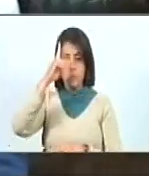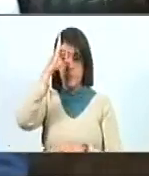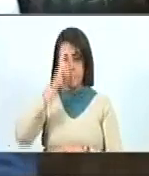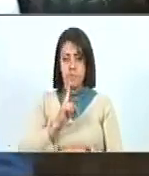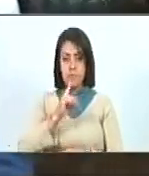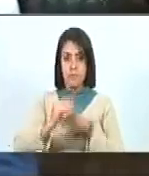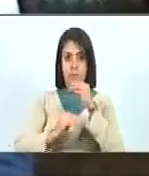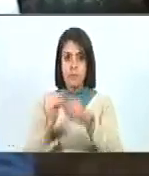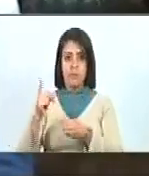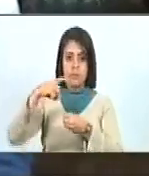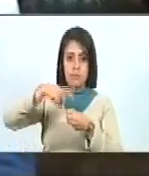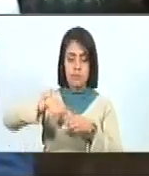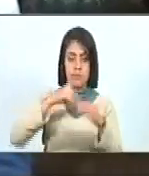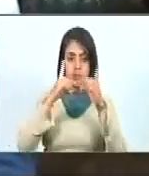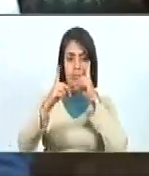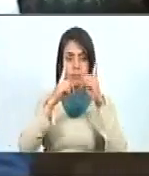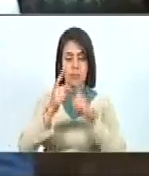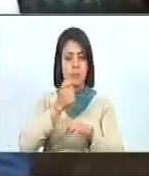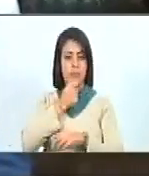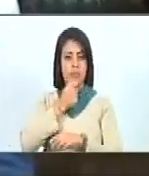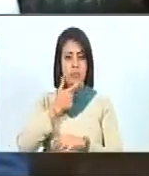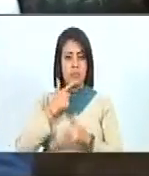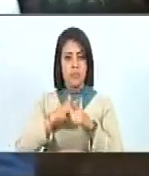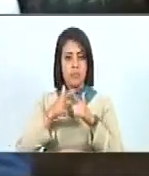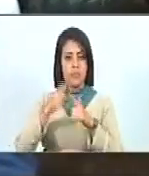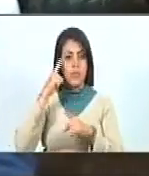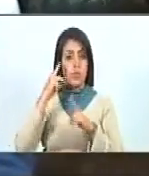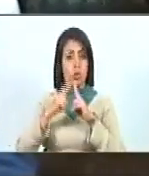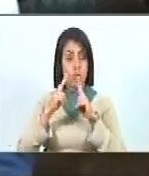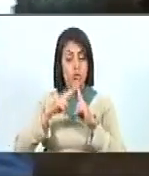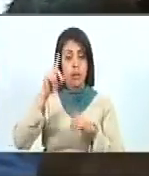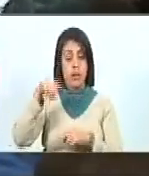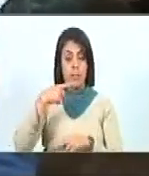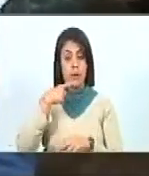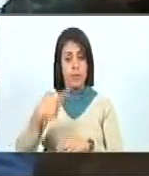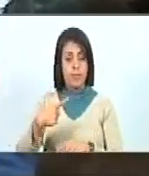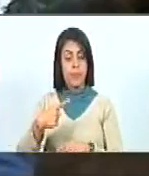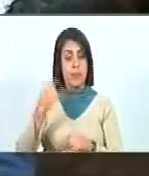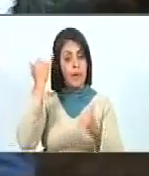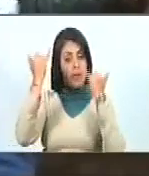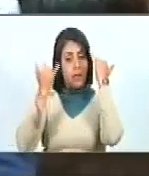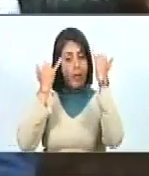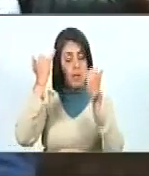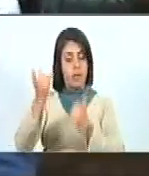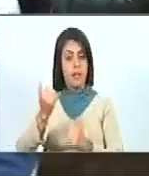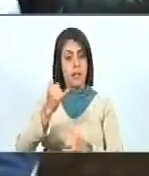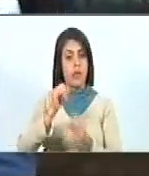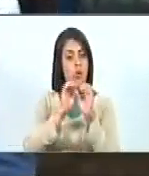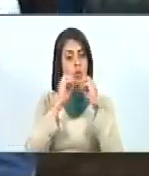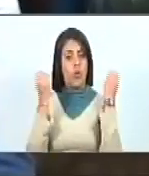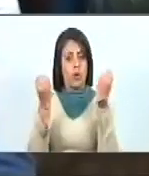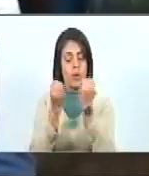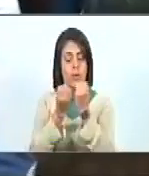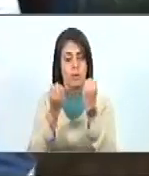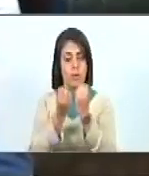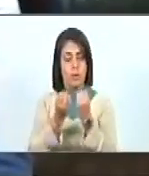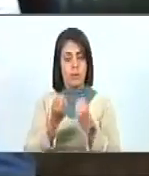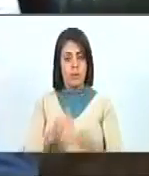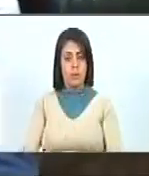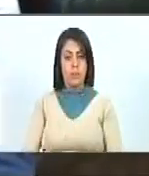a que nos sumemos a este debate tan bonito y reconocer que también fue una iniciativa de las organizaciones